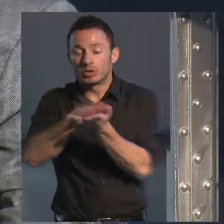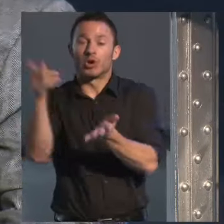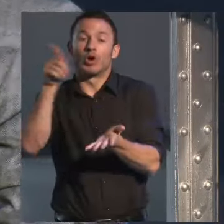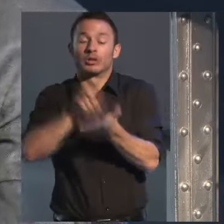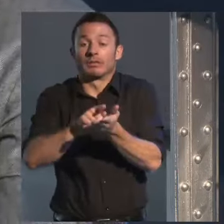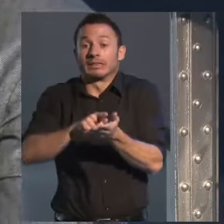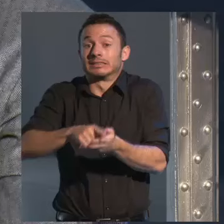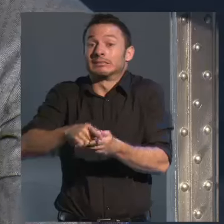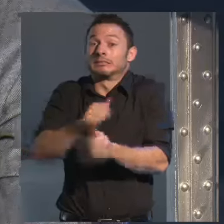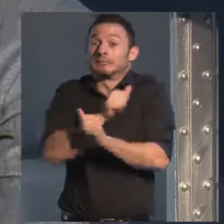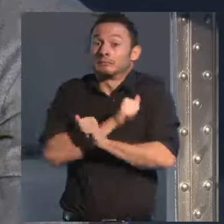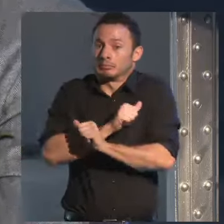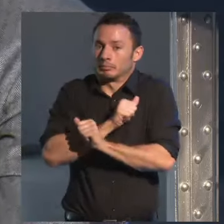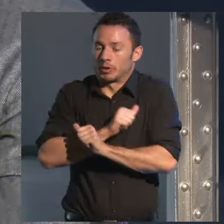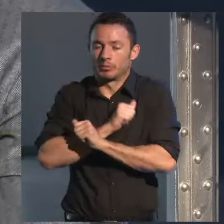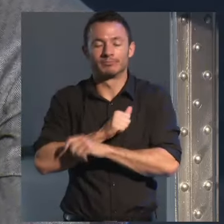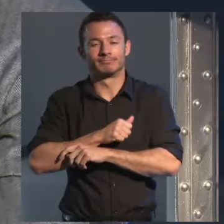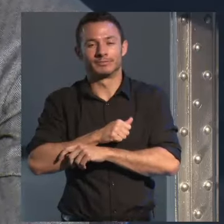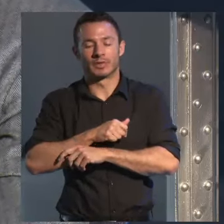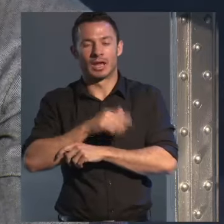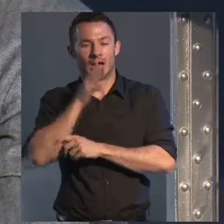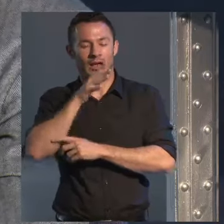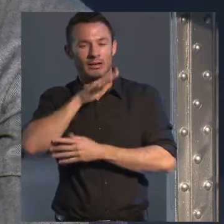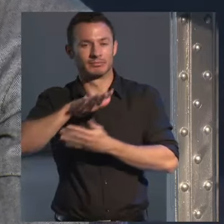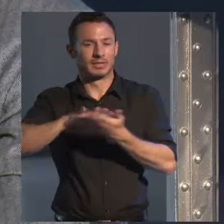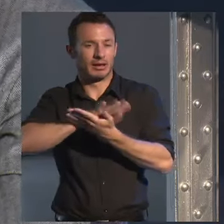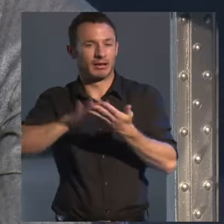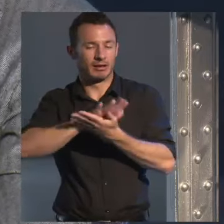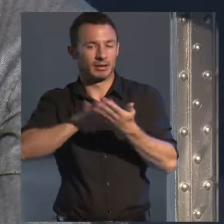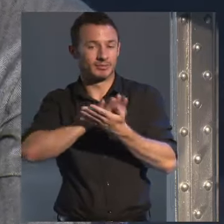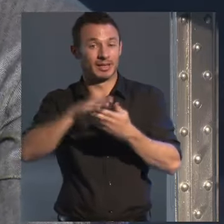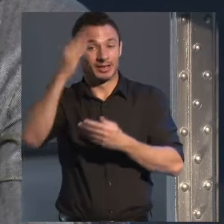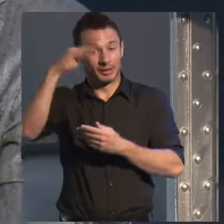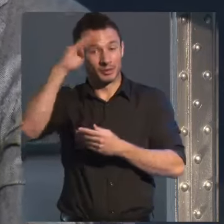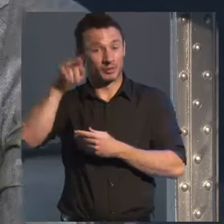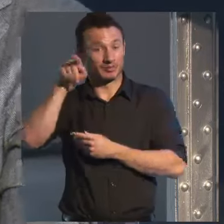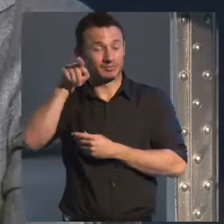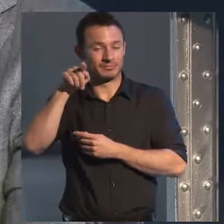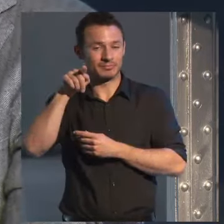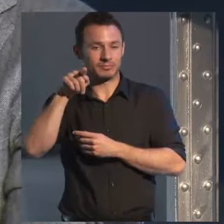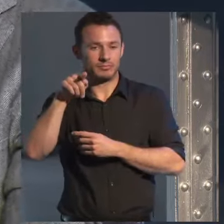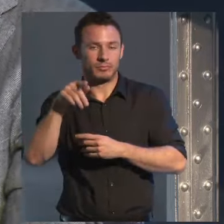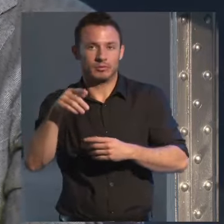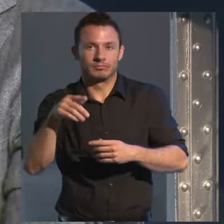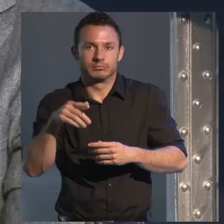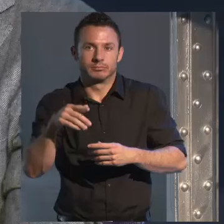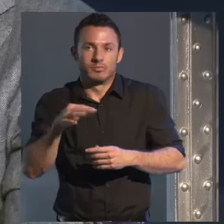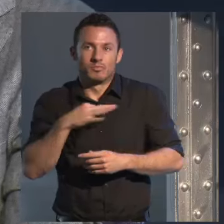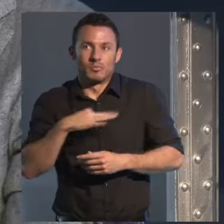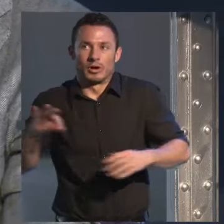pero estamos hablando de un país donde yo potencialmente con cada novela puedo vender